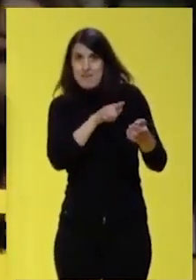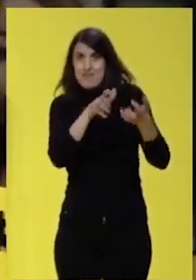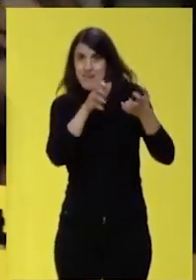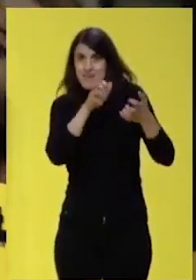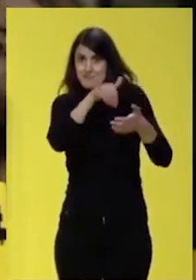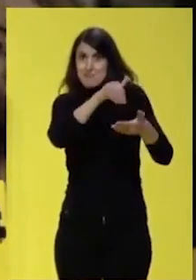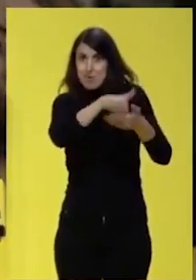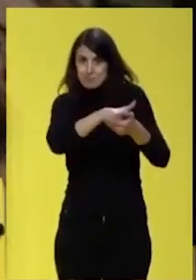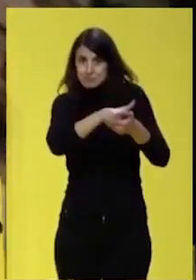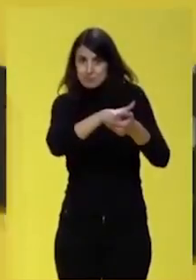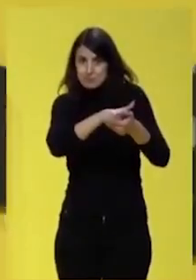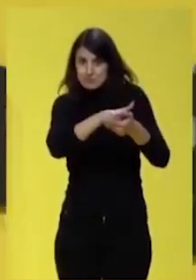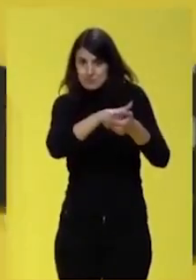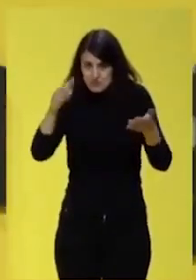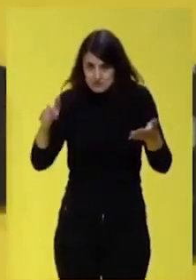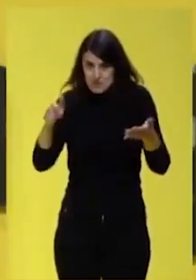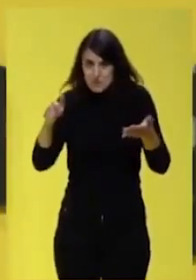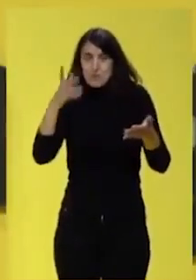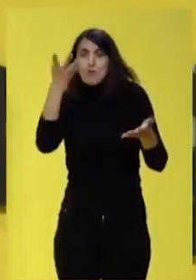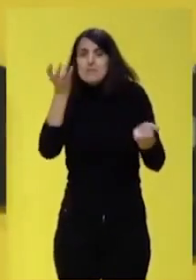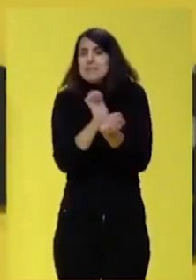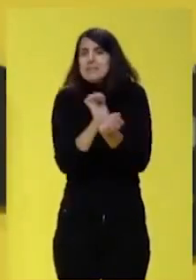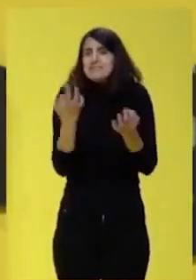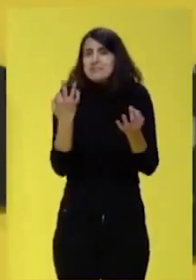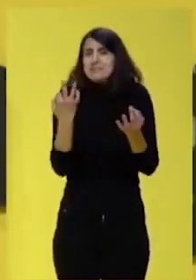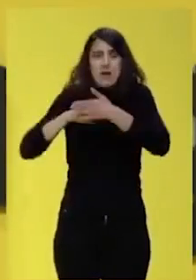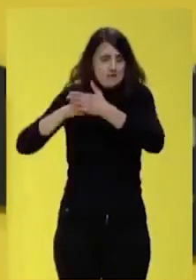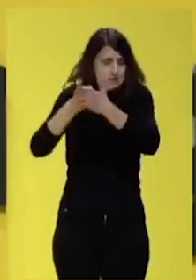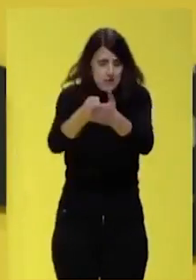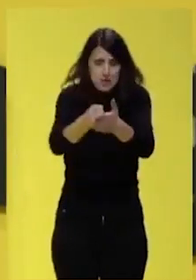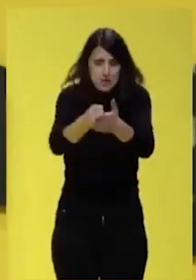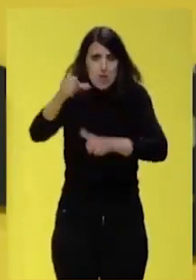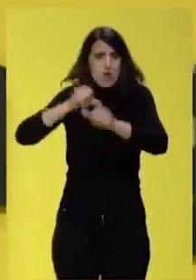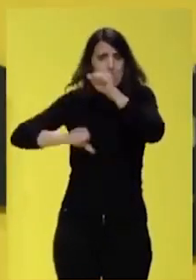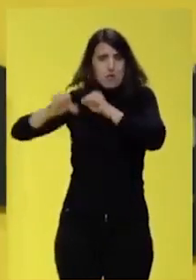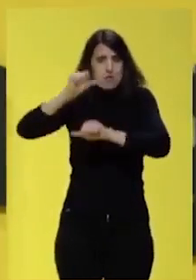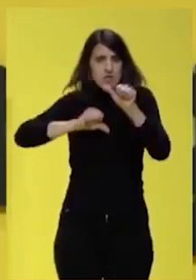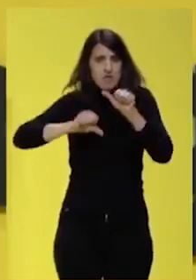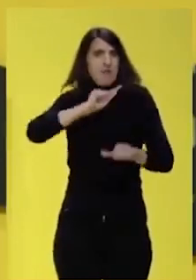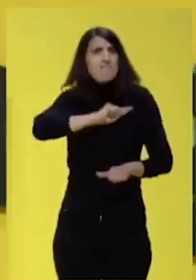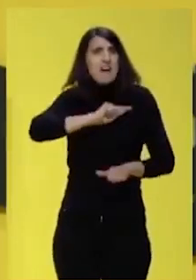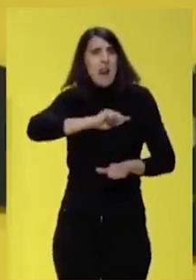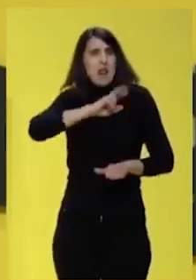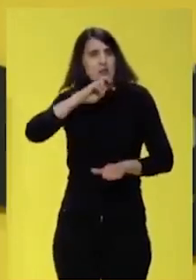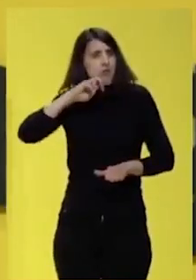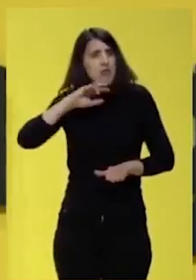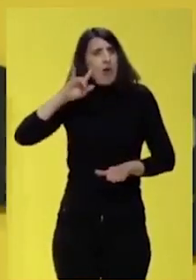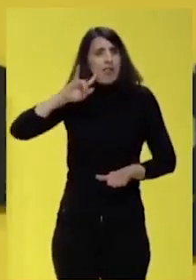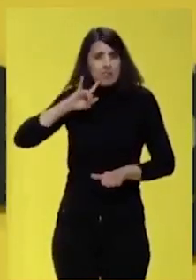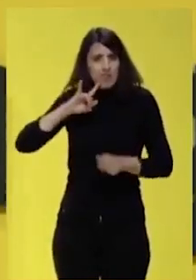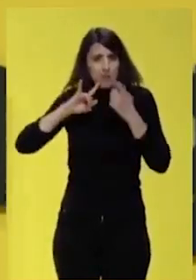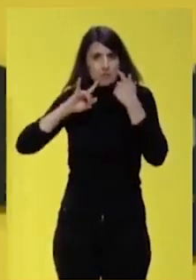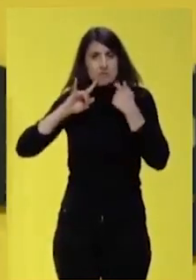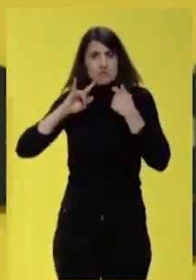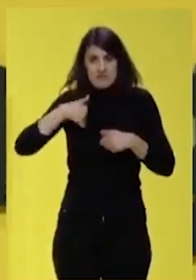esperar de ese Estado? Si no es represión, si no es regresión, si no son valores conservadores y no queremos